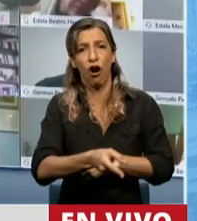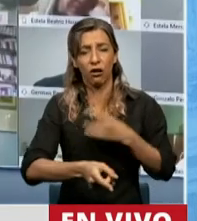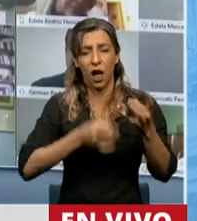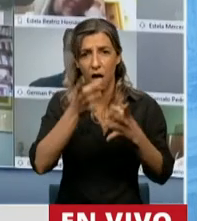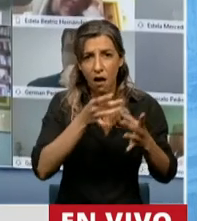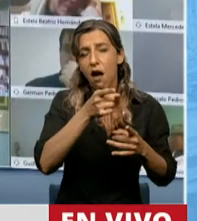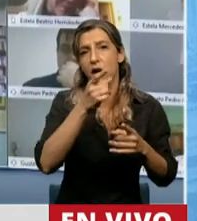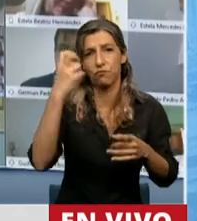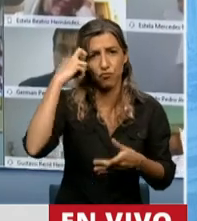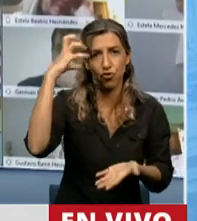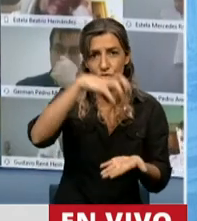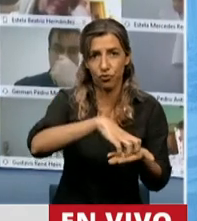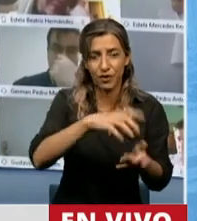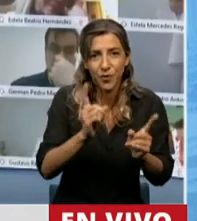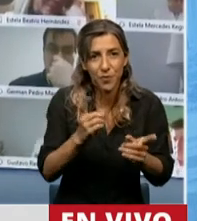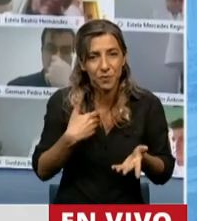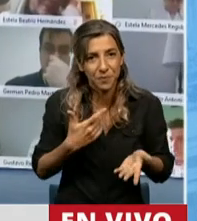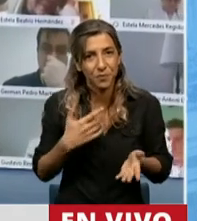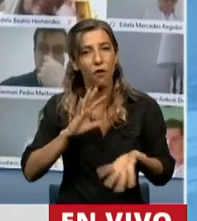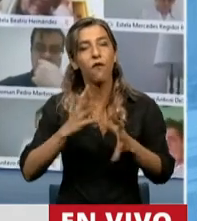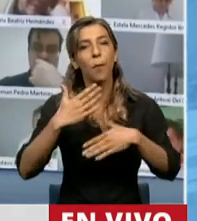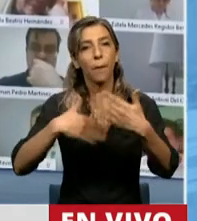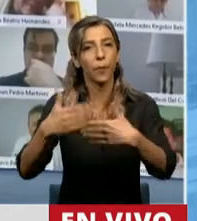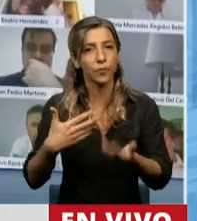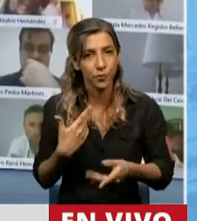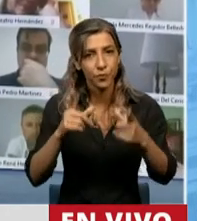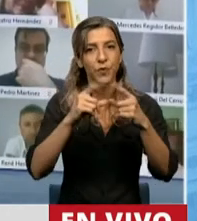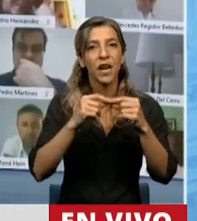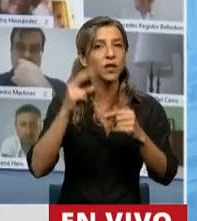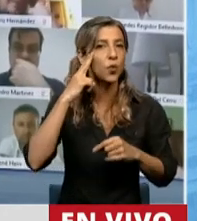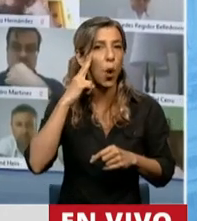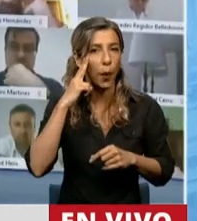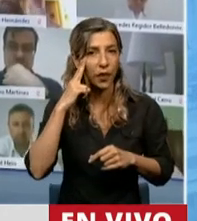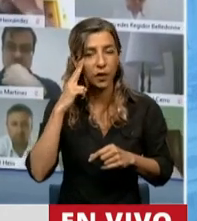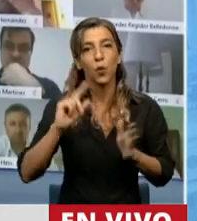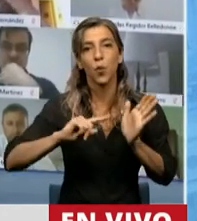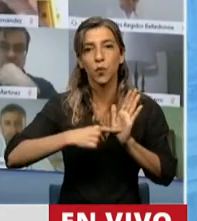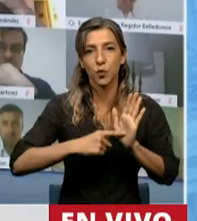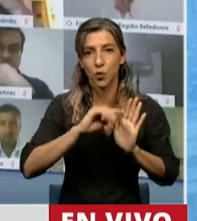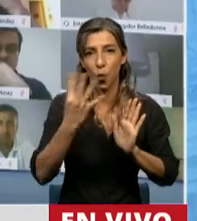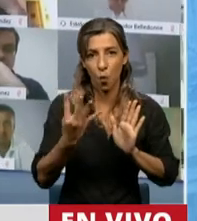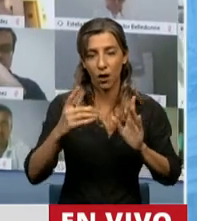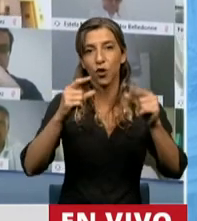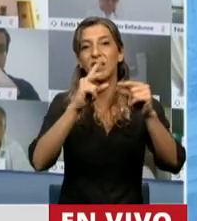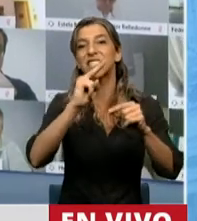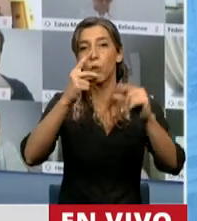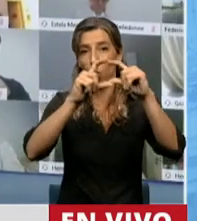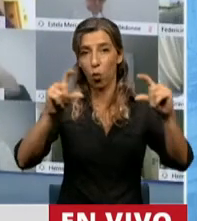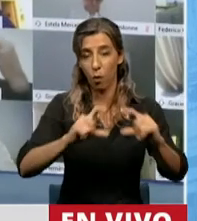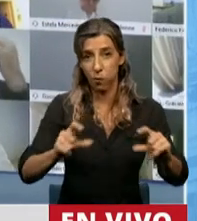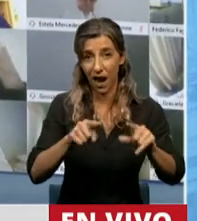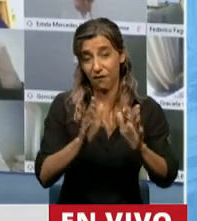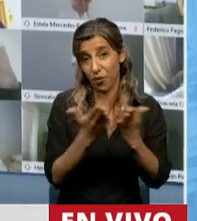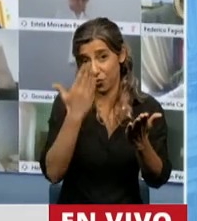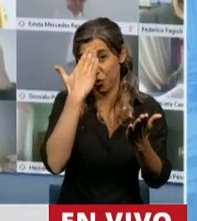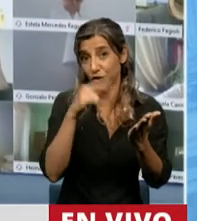constitucional claramente establecido en el artículo 99, inciso 4, segundo párrafo de dicha